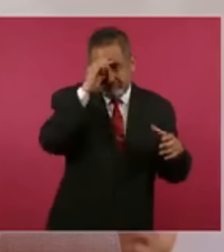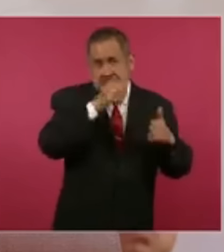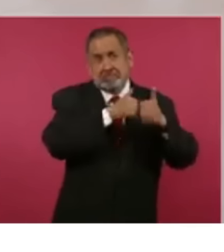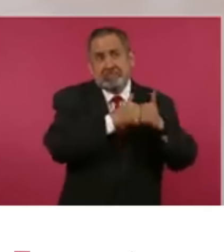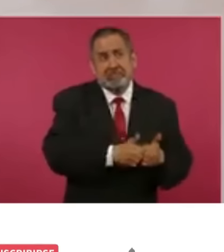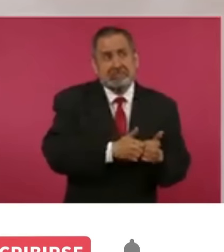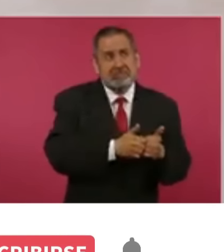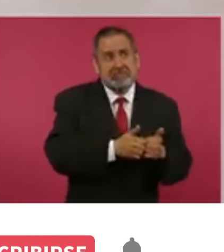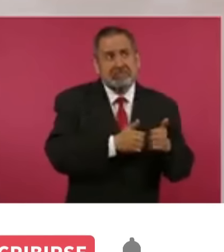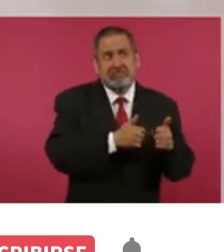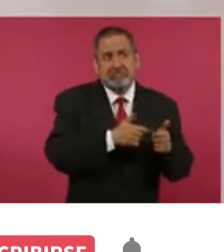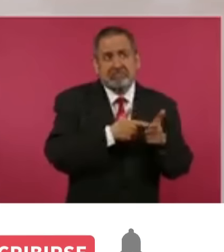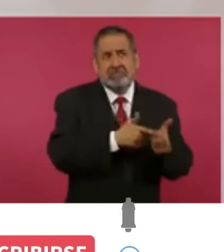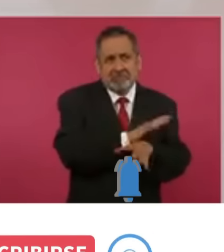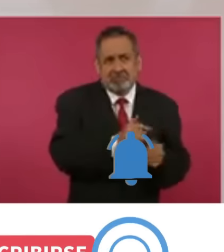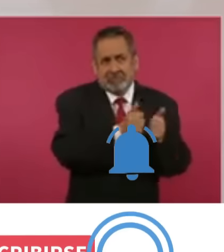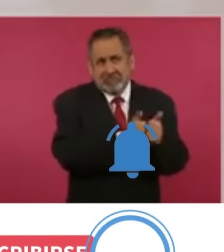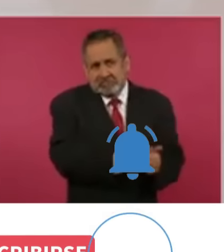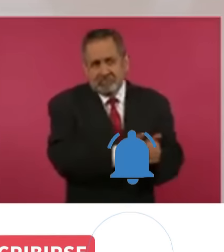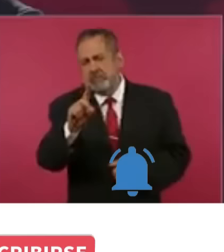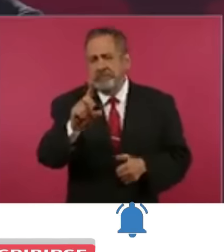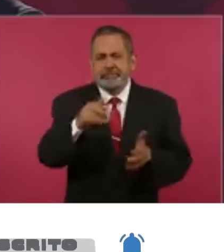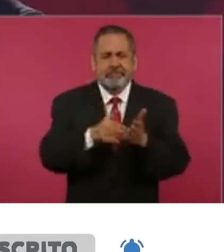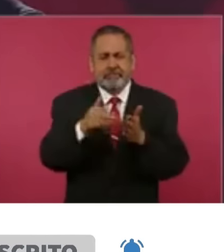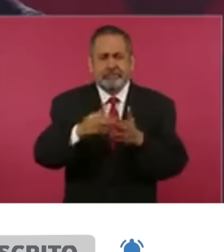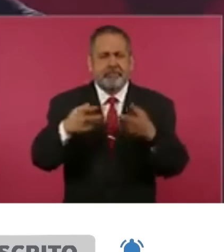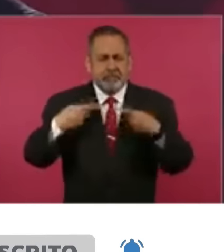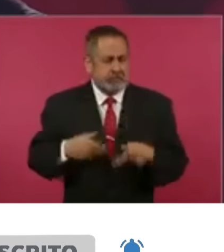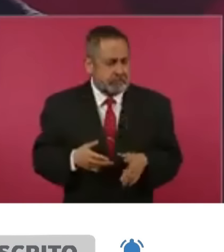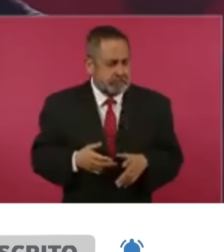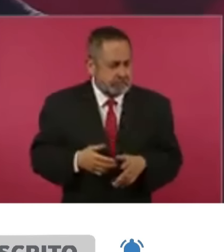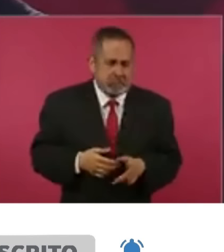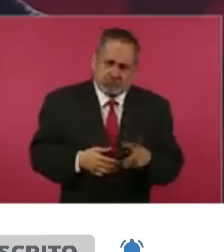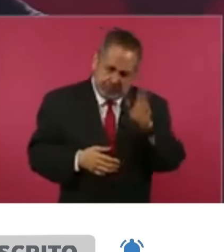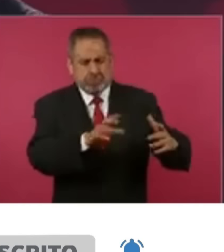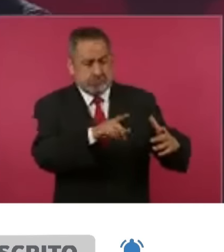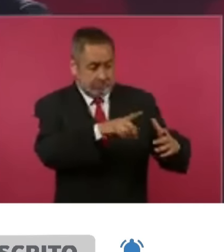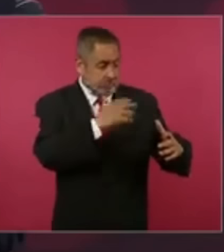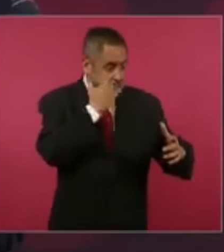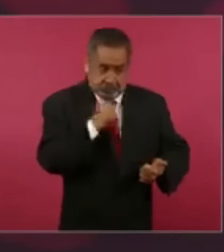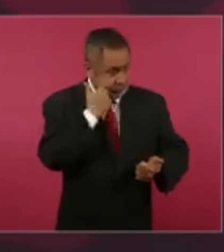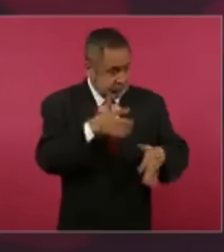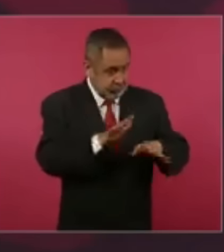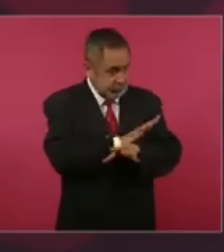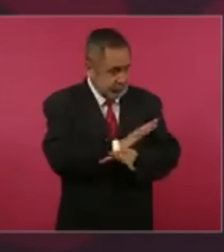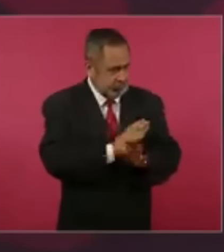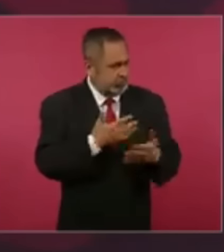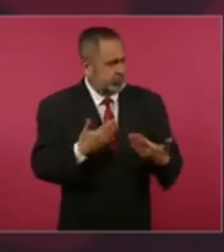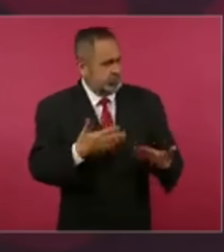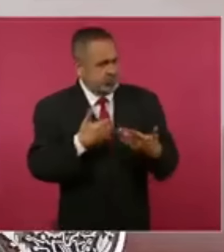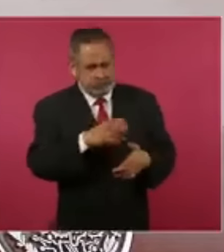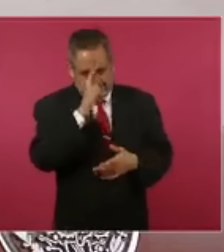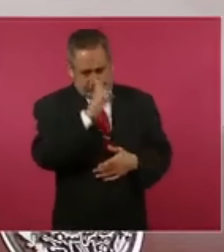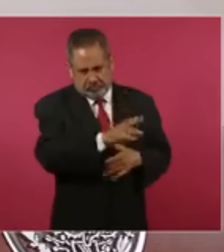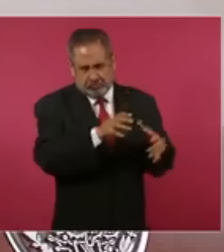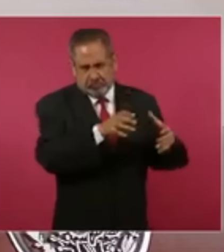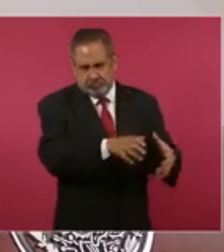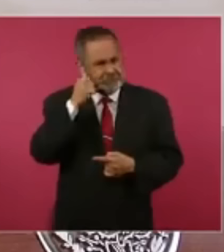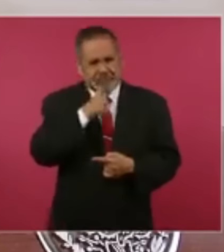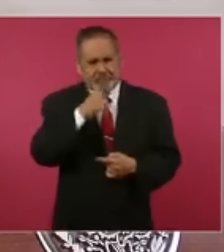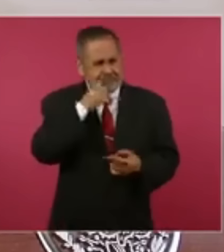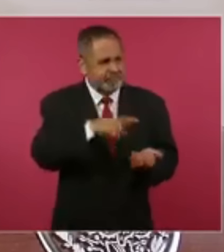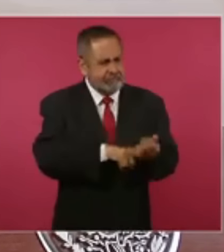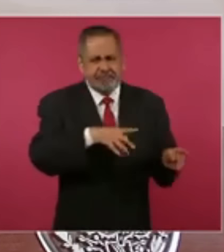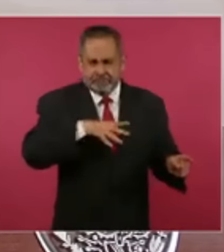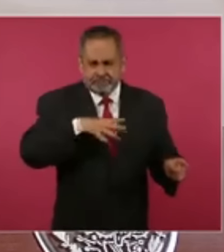deben de haber como 20, 30 millones de ciudadanos que merecen todo nuestro respeto. Nunca ha dejado de haber conservadurismo en